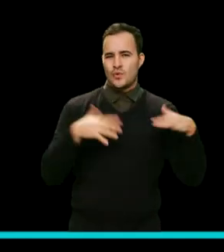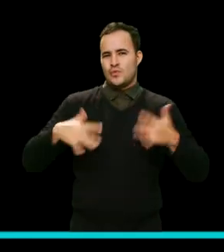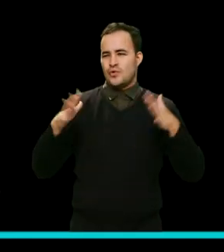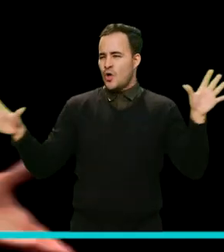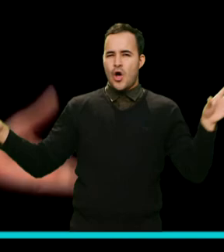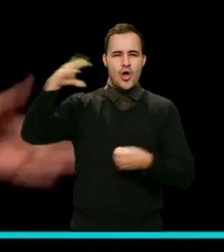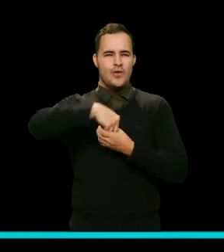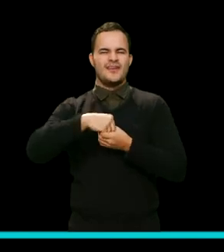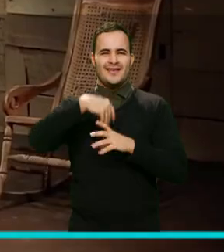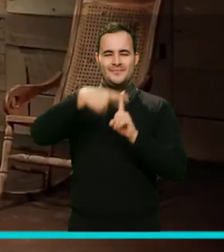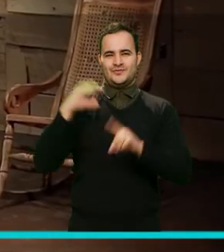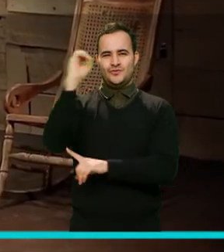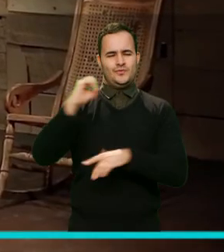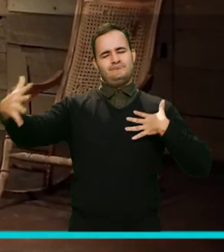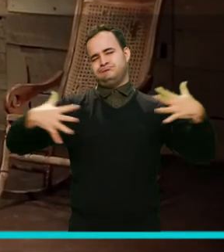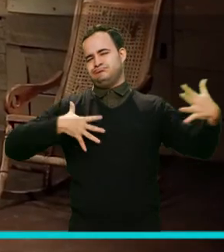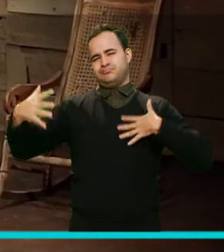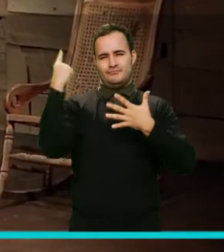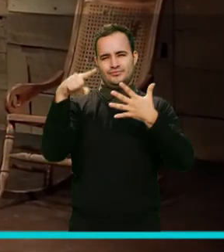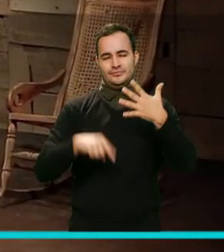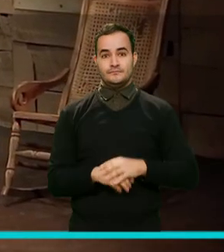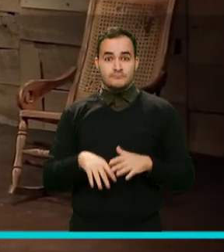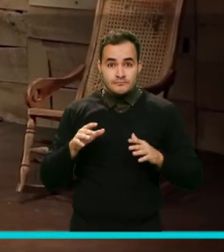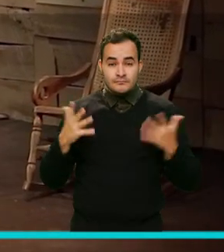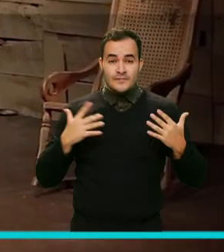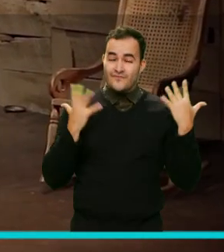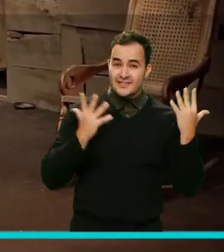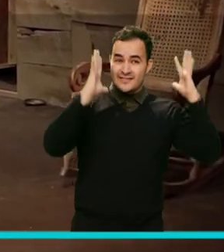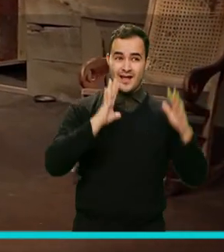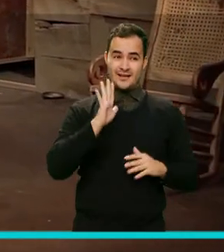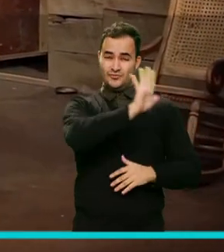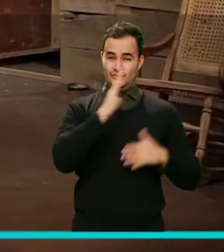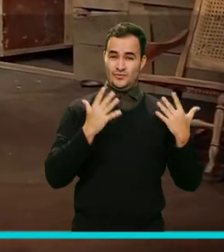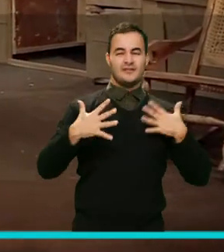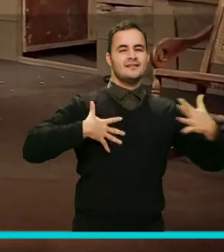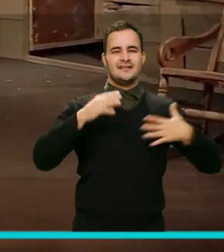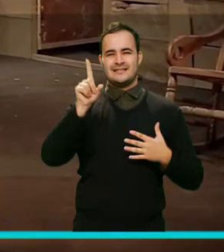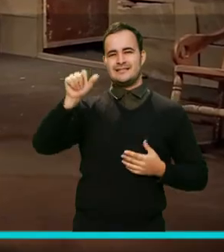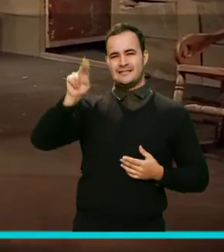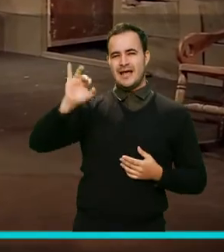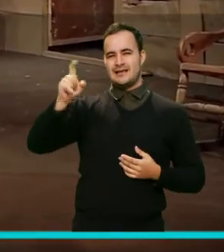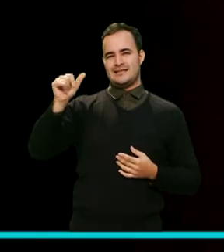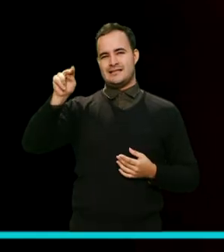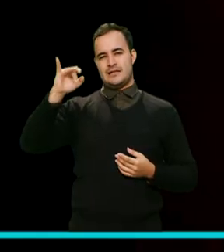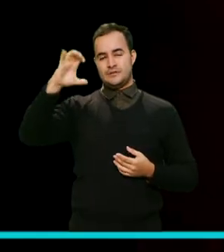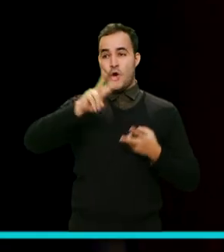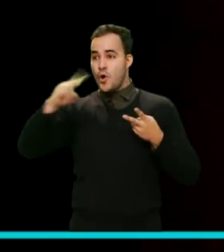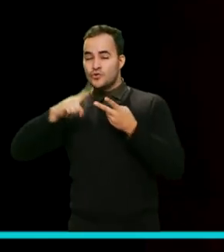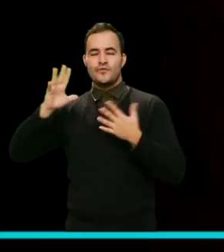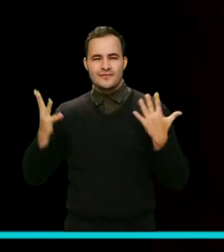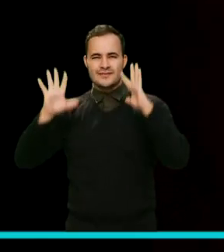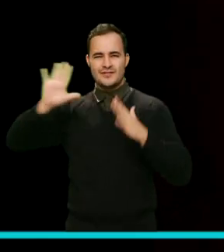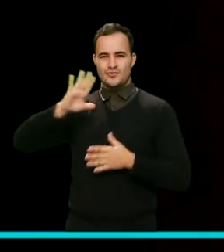la primera versión de Octubre Teatral, un proyecto cultural que logró unir al Festival de Teatro San Ignacio, el Festival Colombiano de Teatro